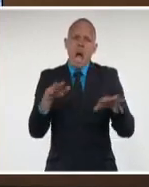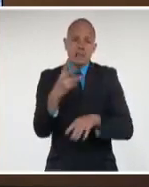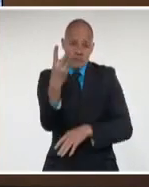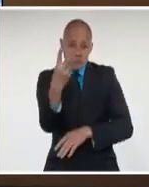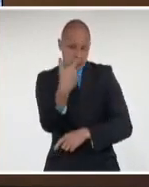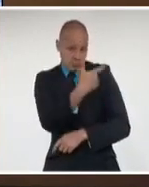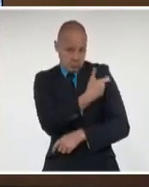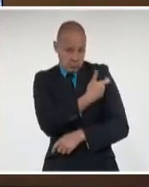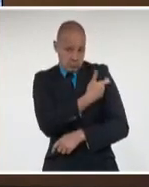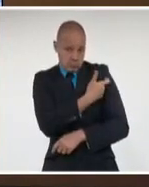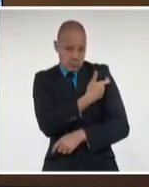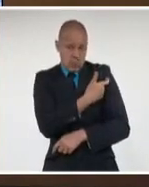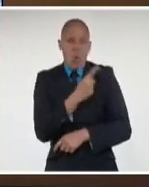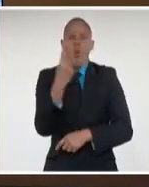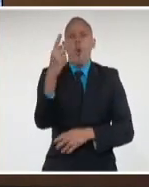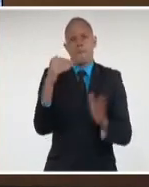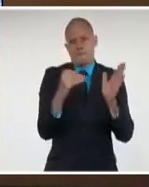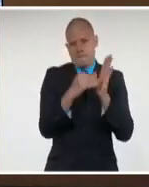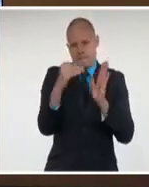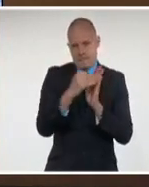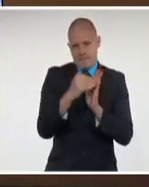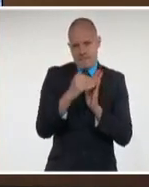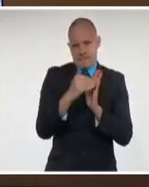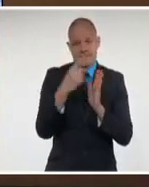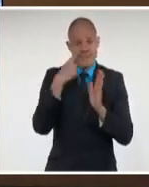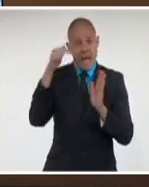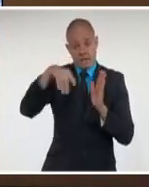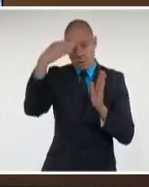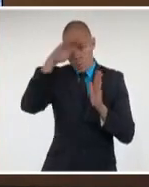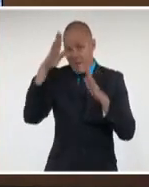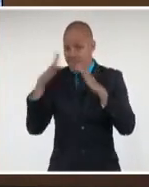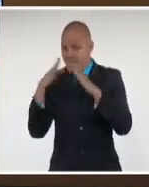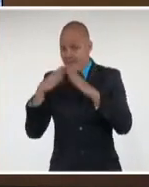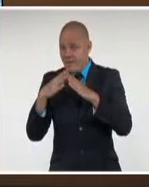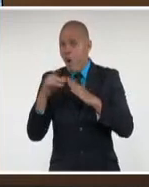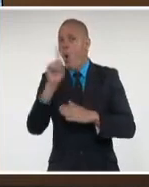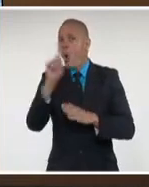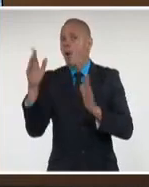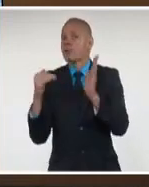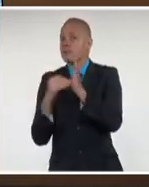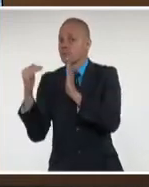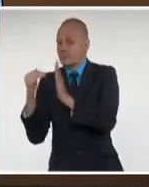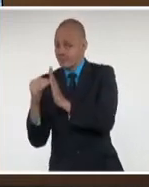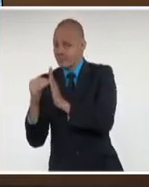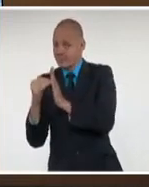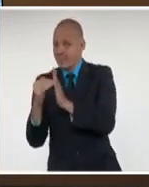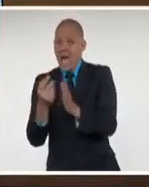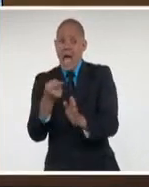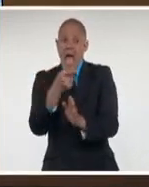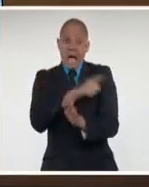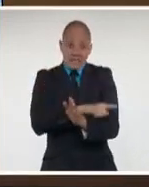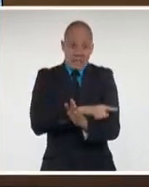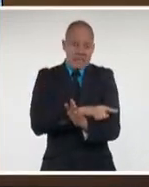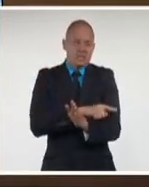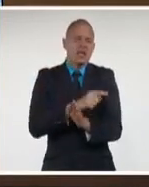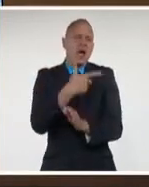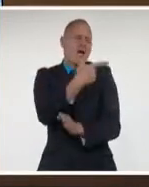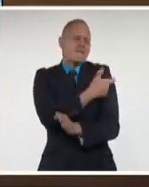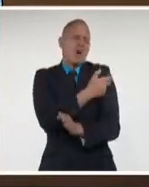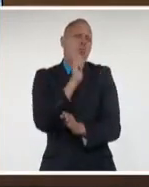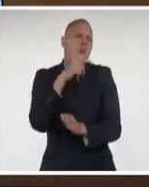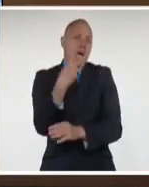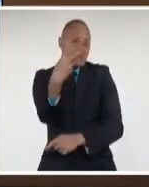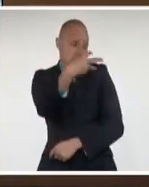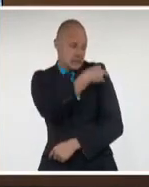hablando de aproximadamente el 9% de la población, se habían vacunado con las tres dosis indicadas y no solo con una o con dos.